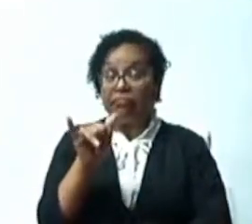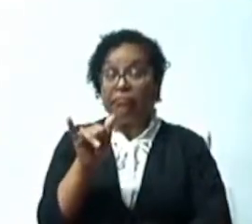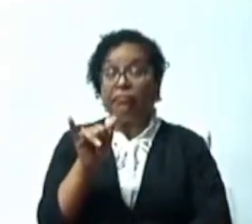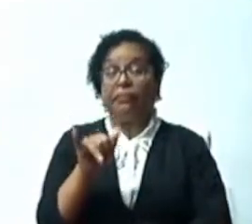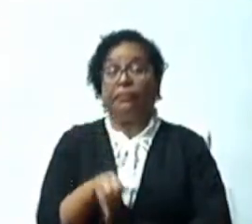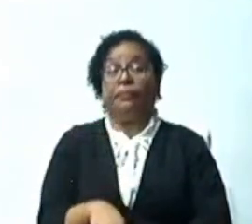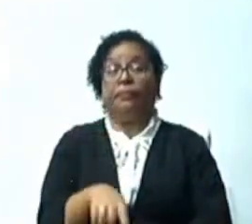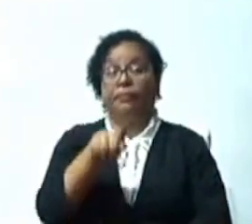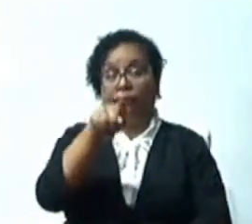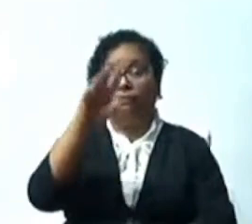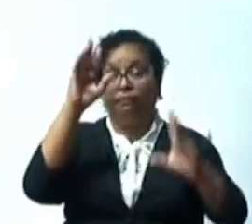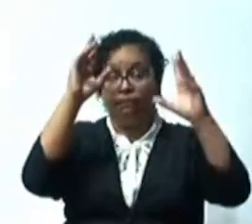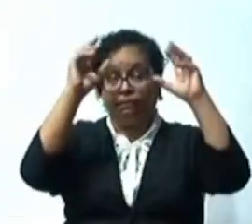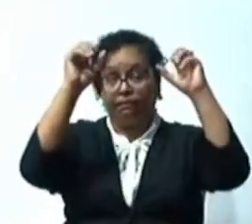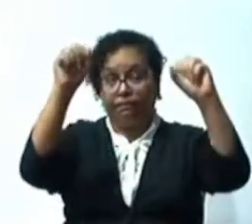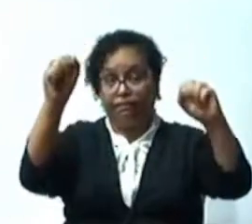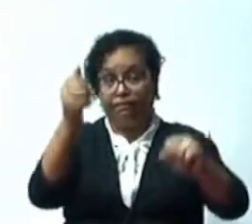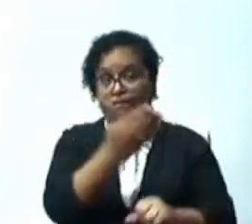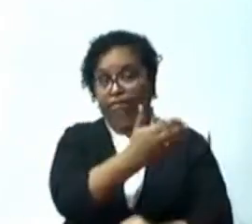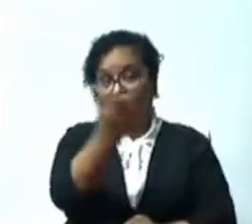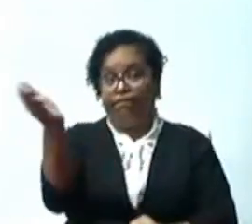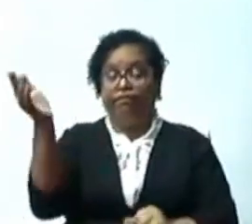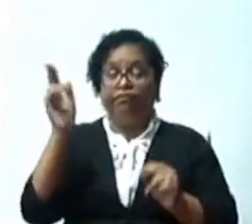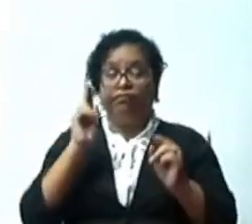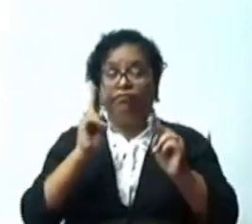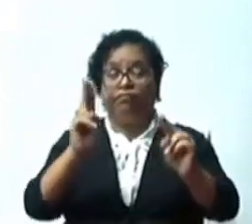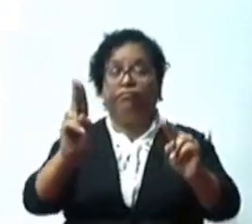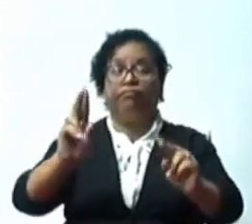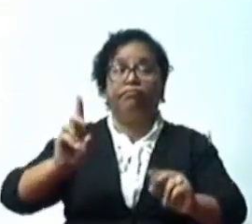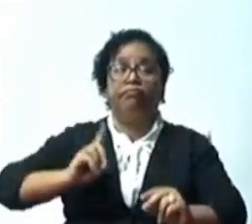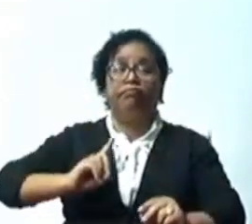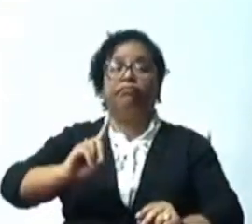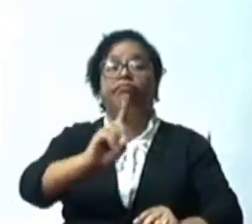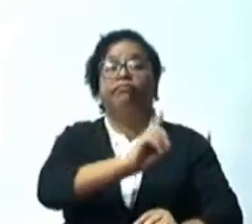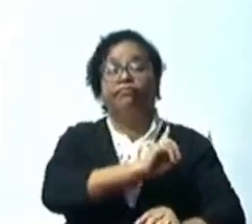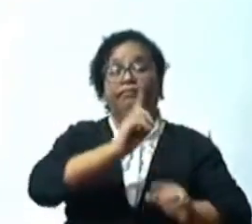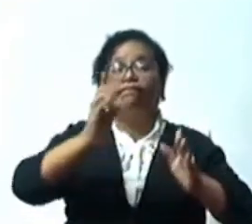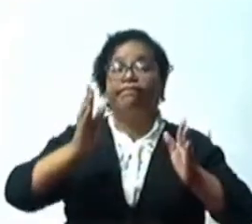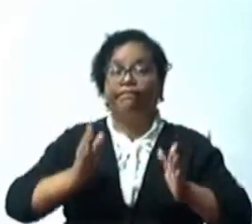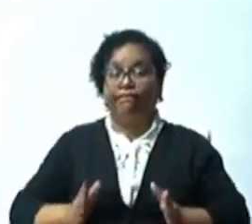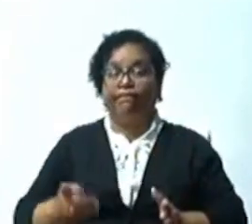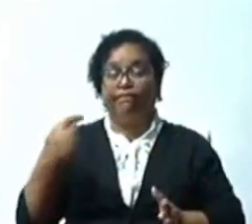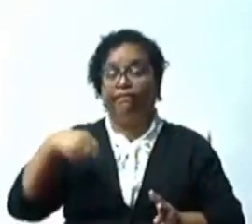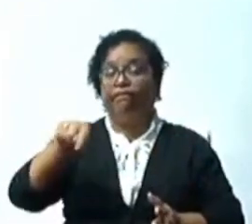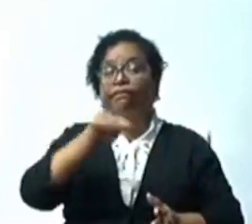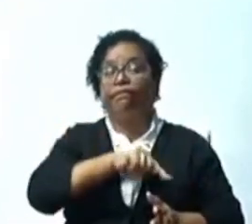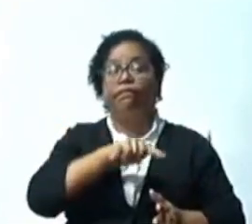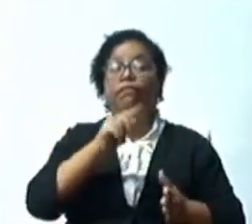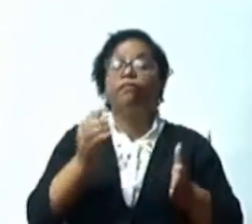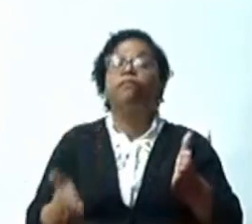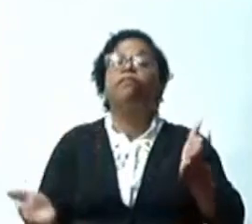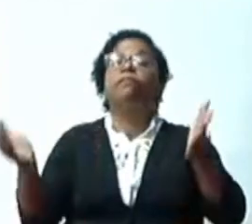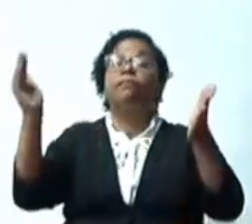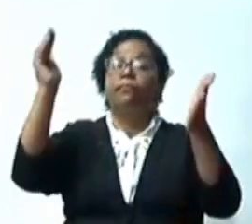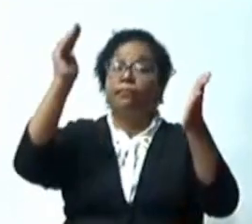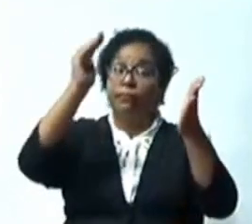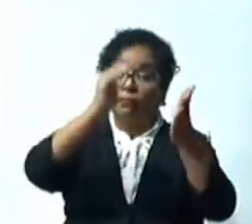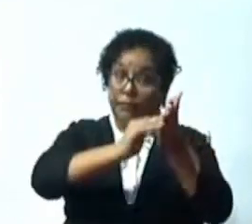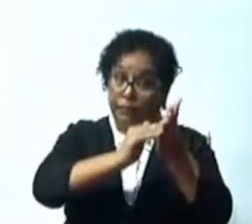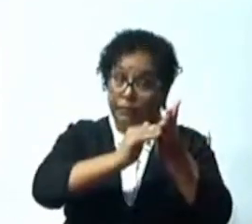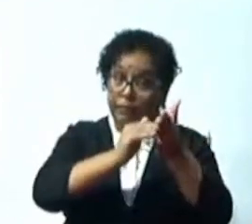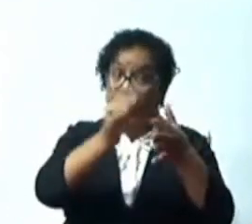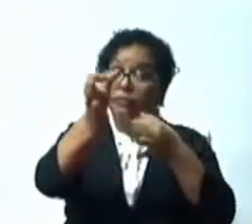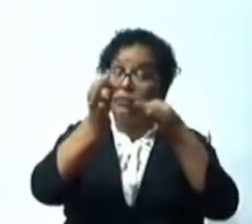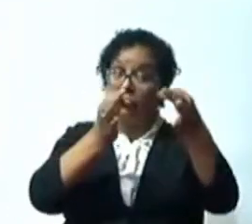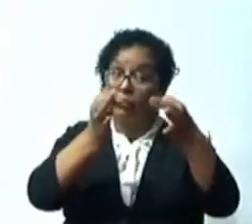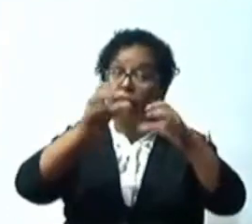legisladoras presentes en este hemiciclo, reiteramos, el Partido de la Liberación